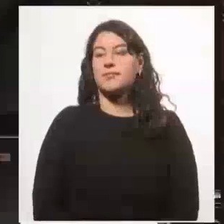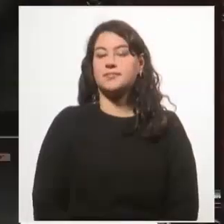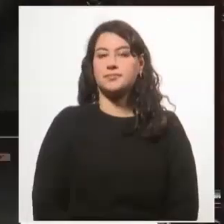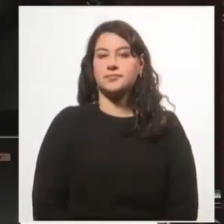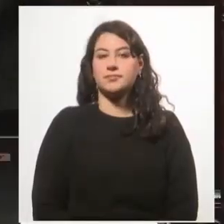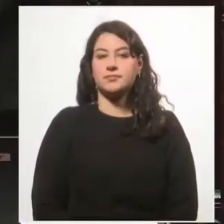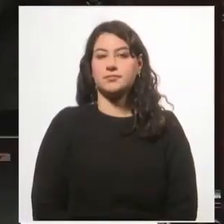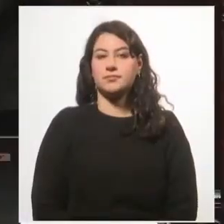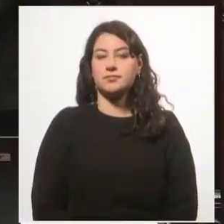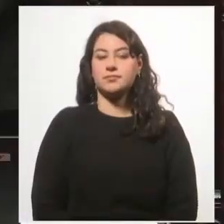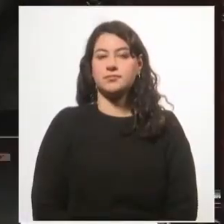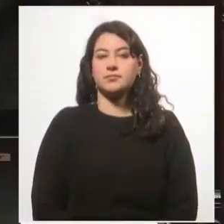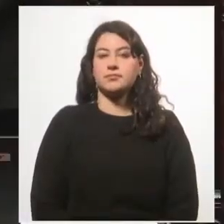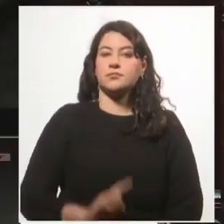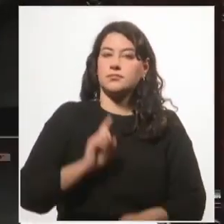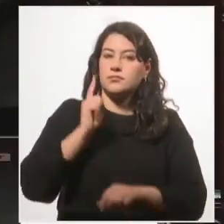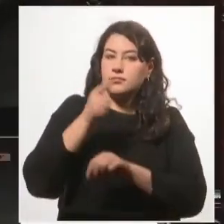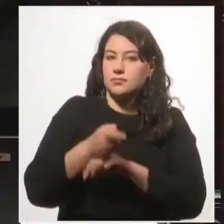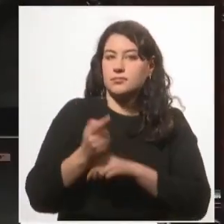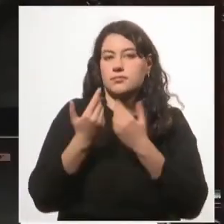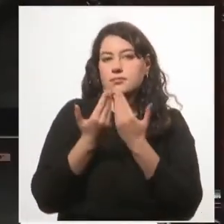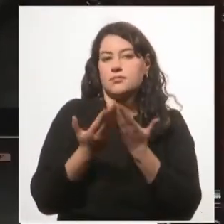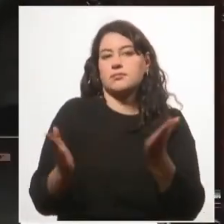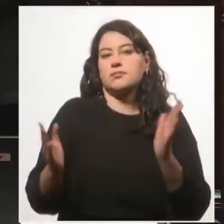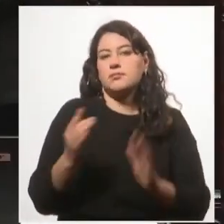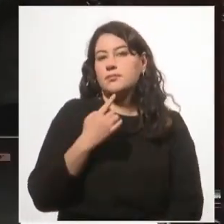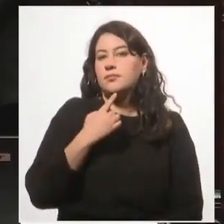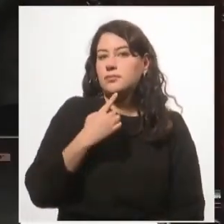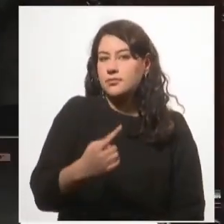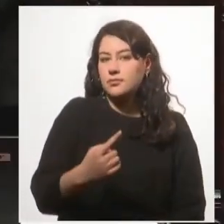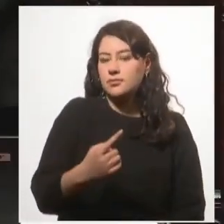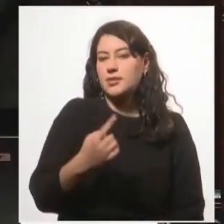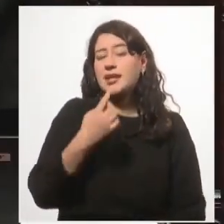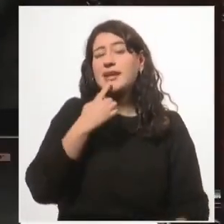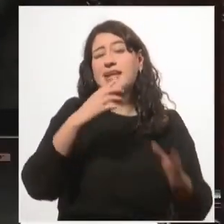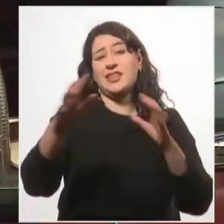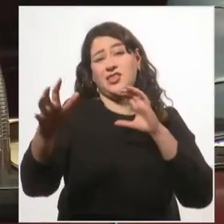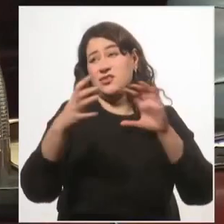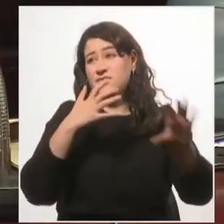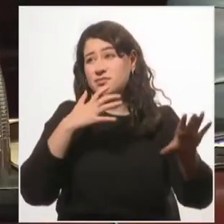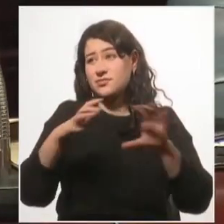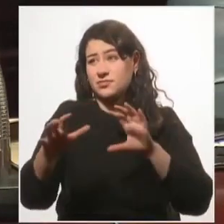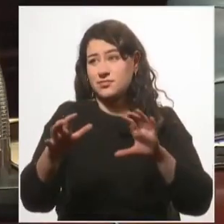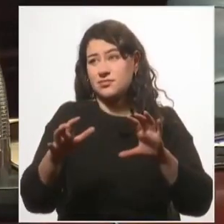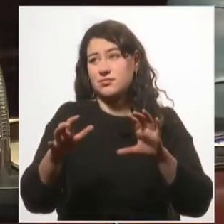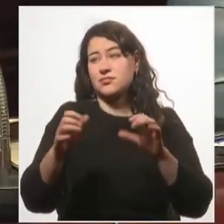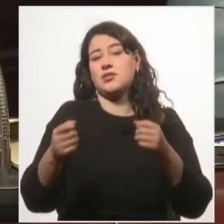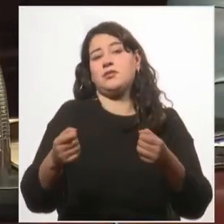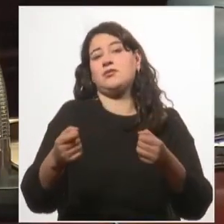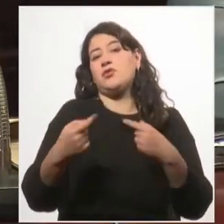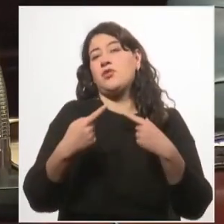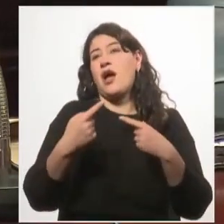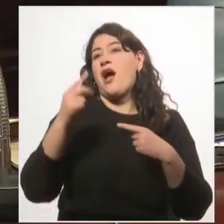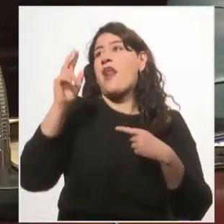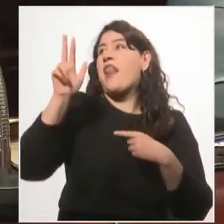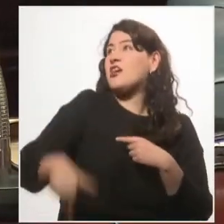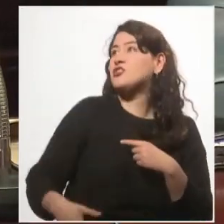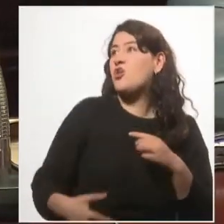Debemos comenzar diciendo que los gritos no dan la razón a nadie.